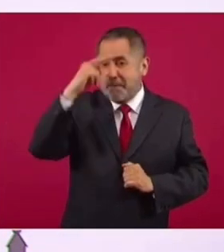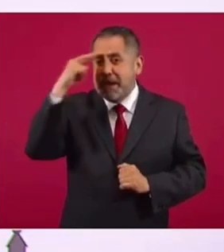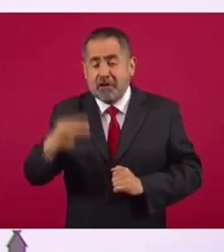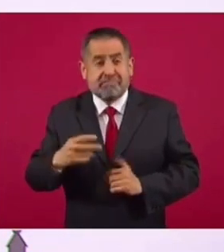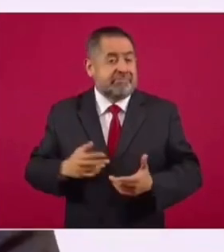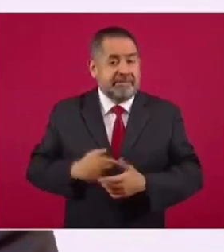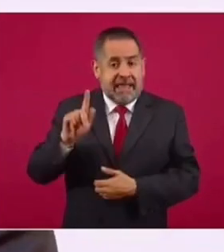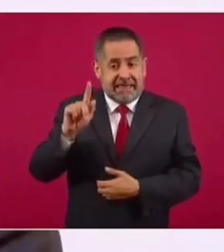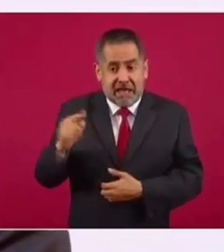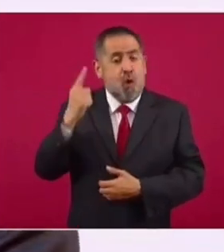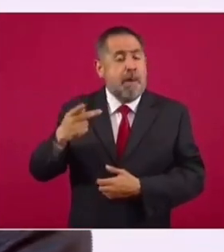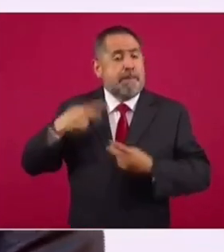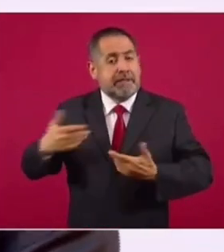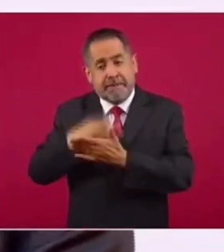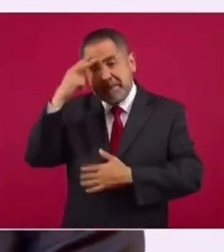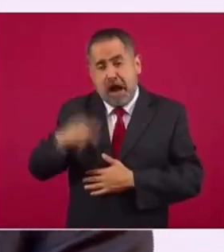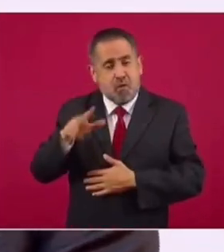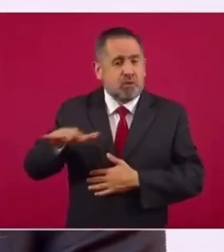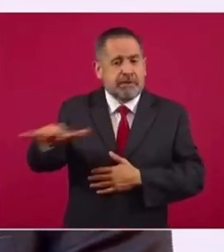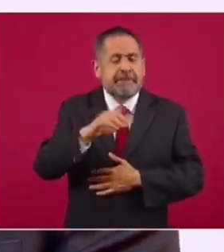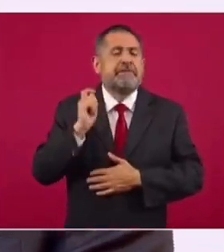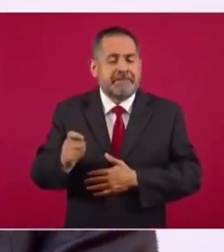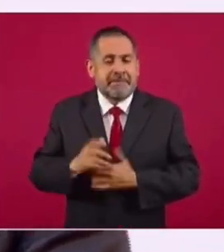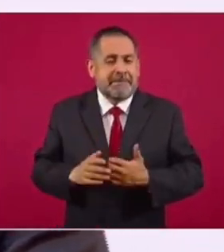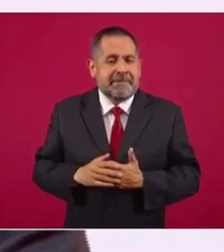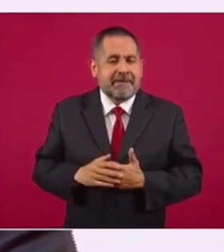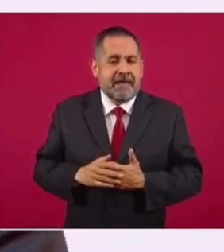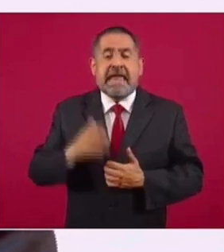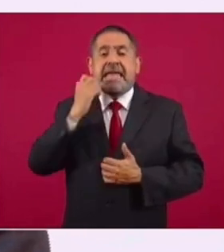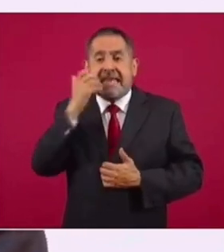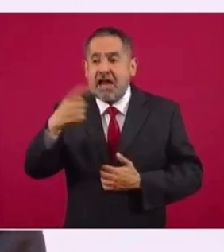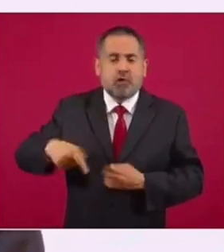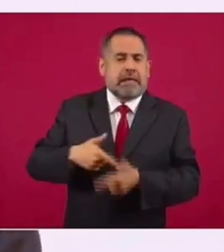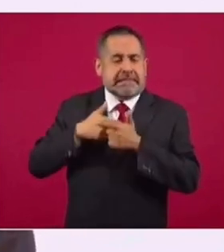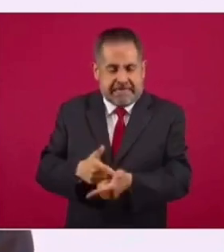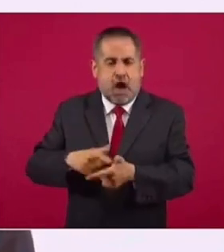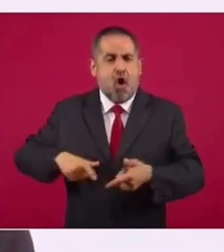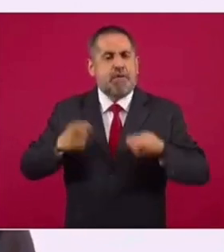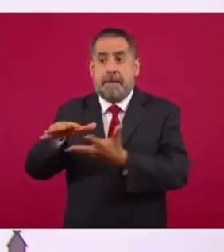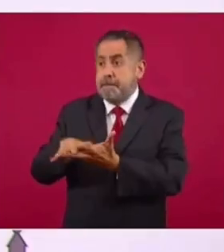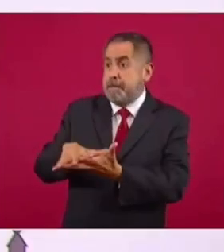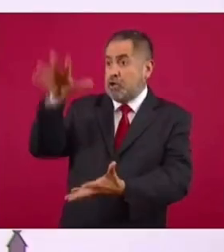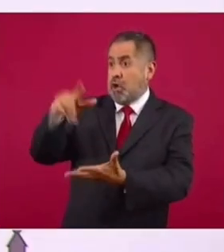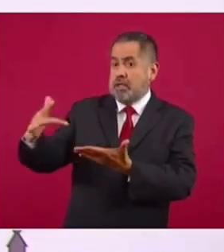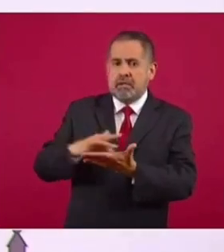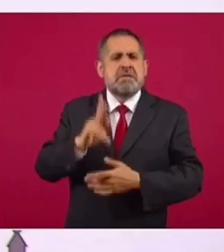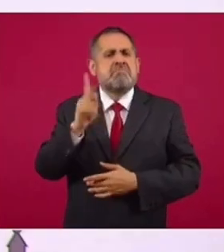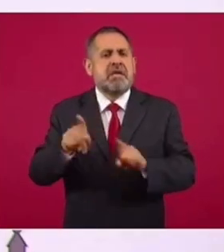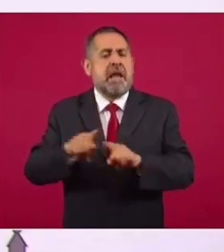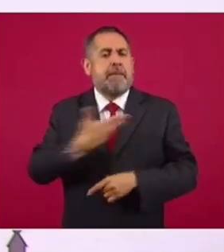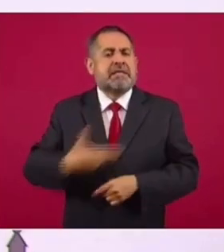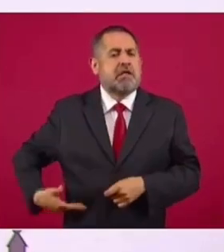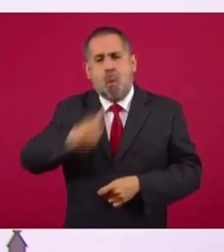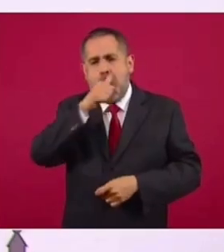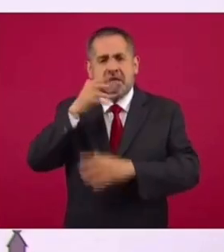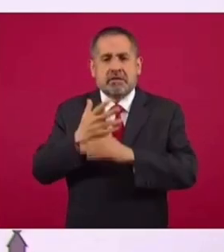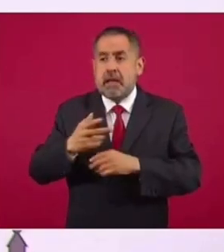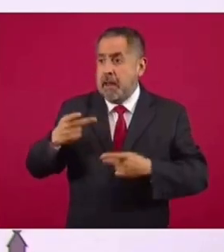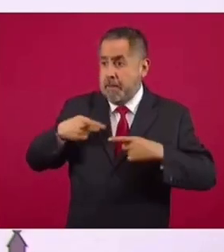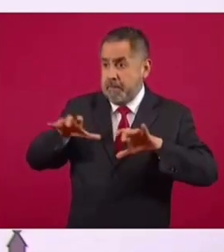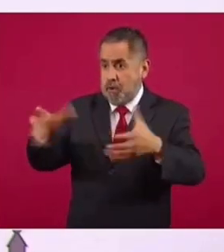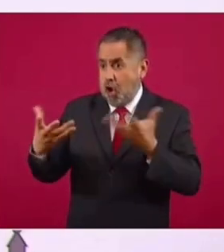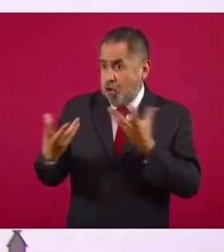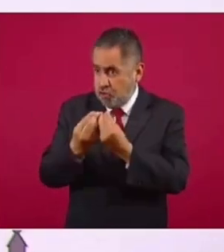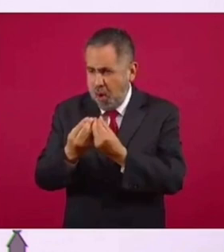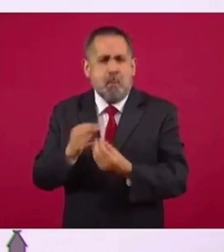71 por ciento de los ciudadanos mexicanos desean que sigamos gobernando y con eso tenemos, como decía el presidente Juárez, con el pueblo todo,